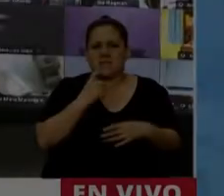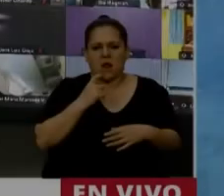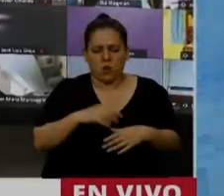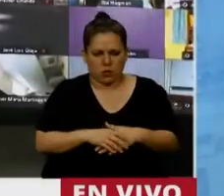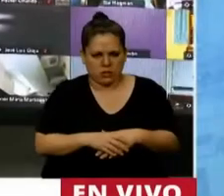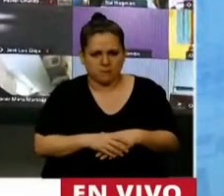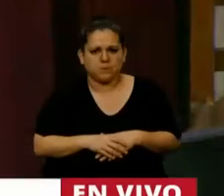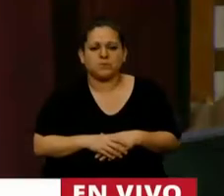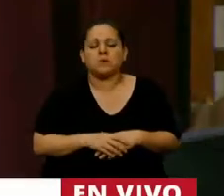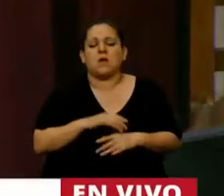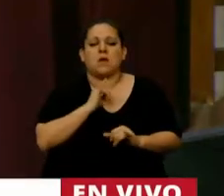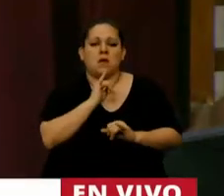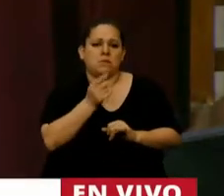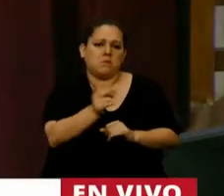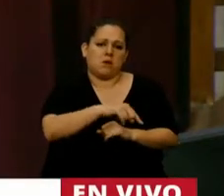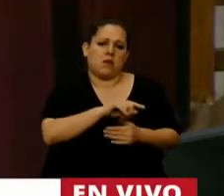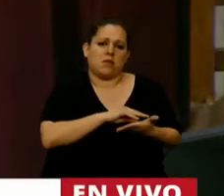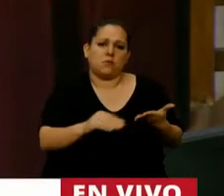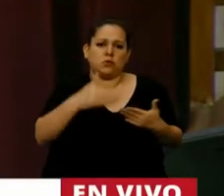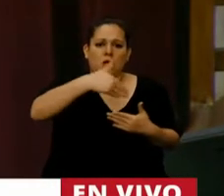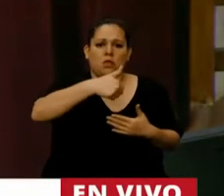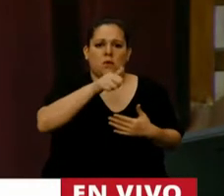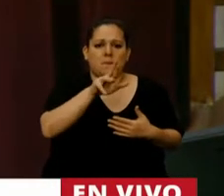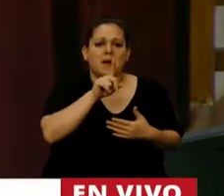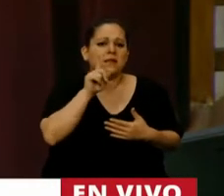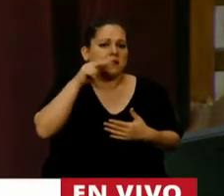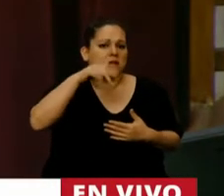Para una aclaración tiene la palabra el diputado Germán Martínez.